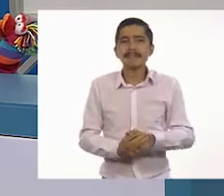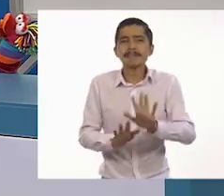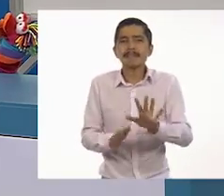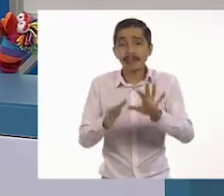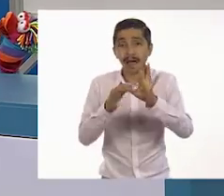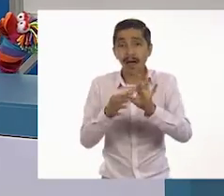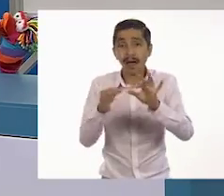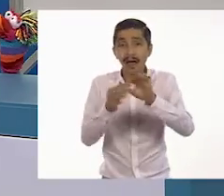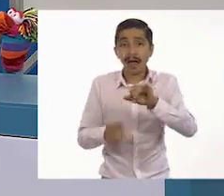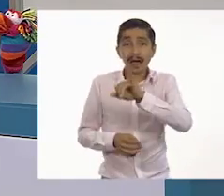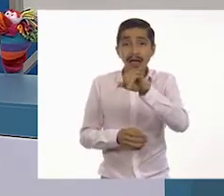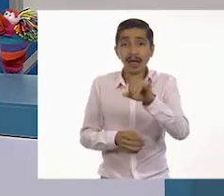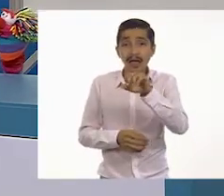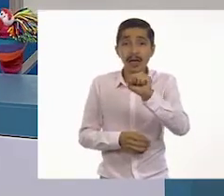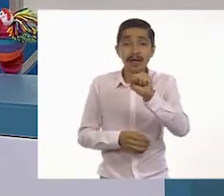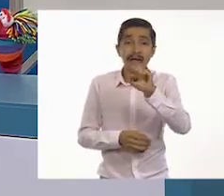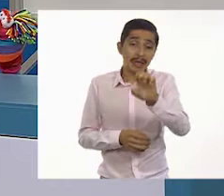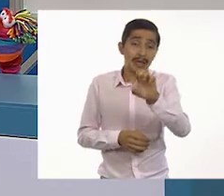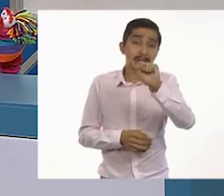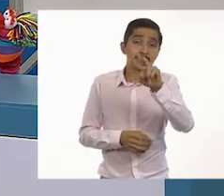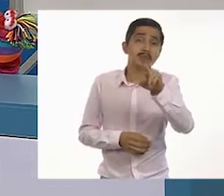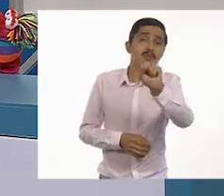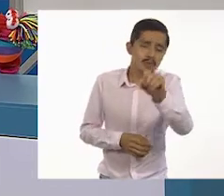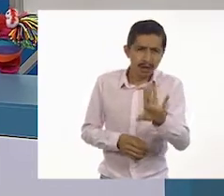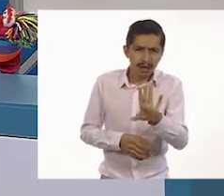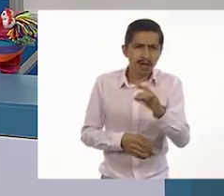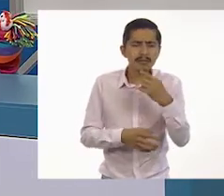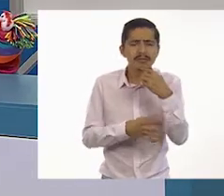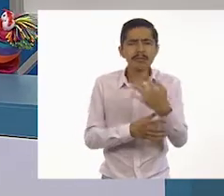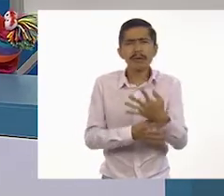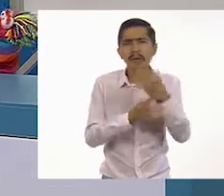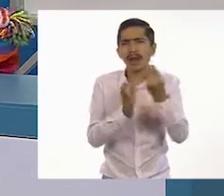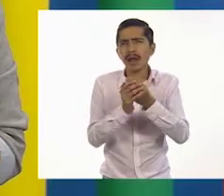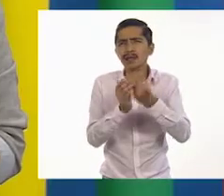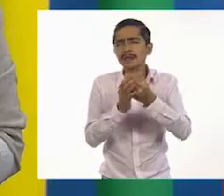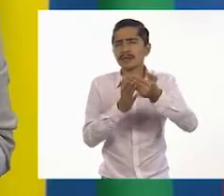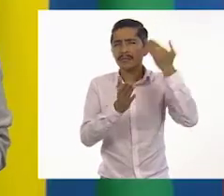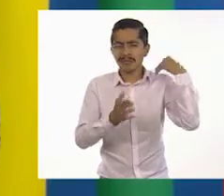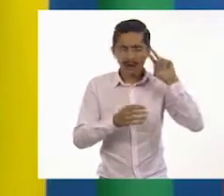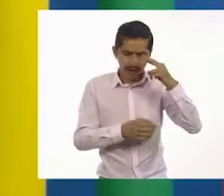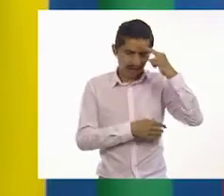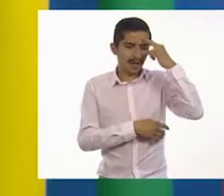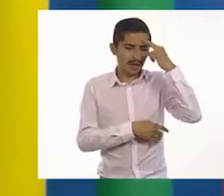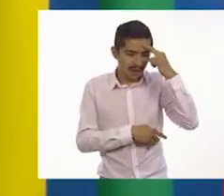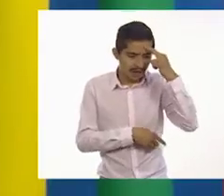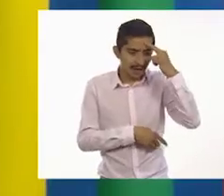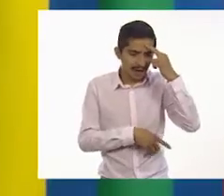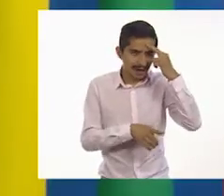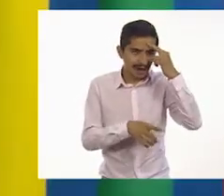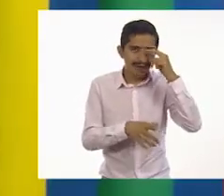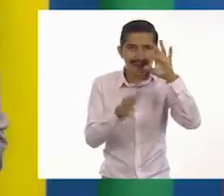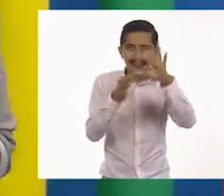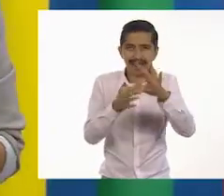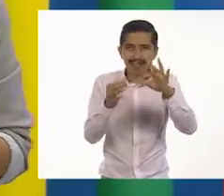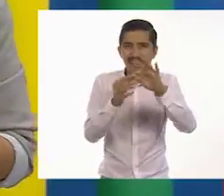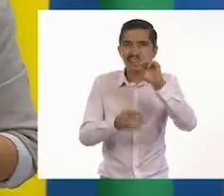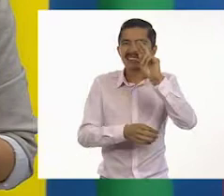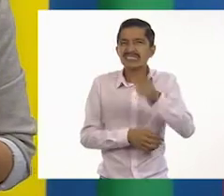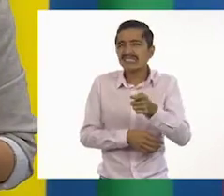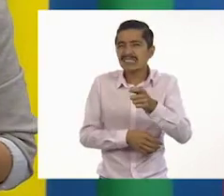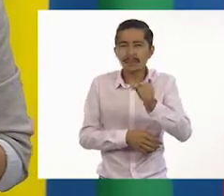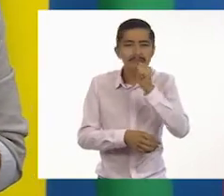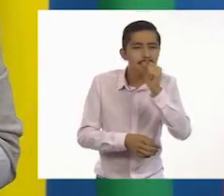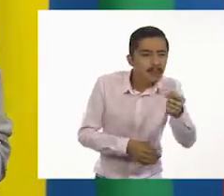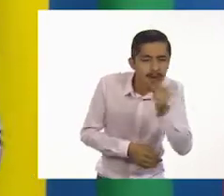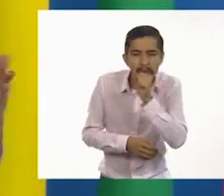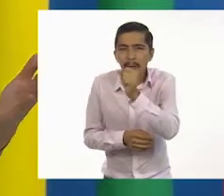cuenta Jesús, en su carta, me acordé de la clase pasada que tuvimos. ¡Ay, sí, profe! Cuando hablamos de reportajes y